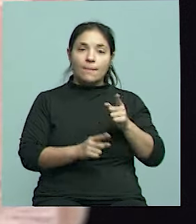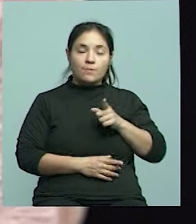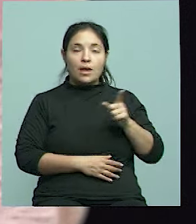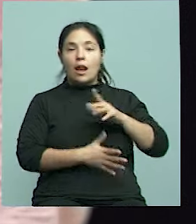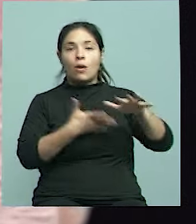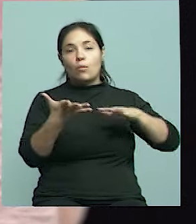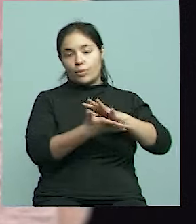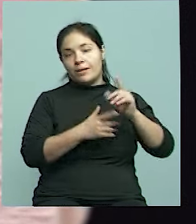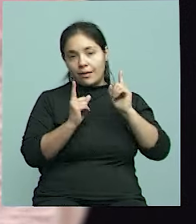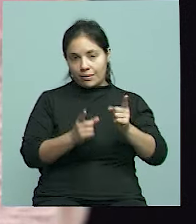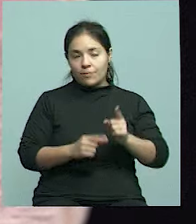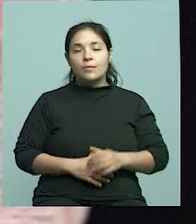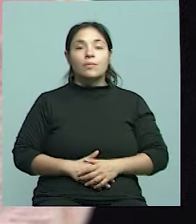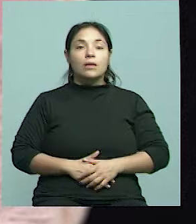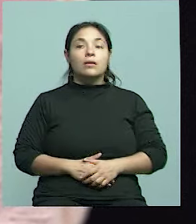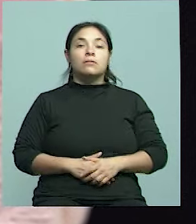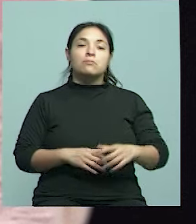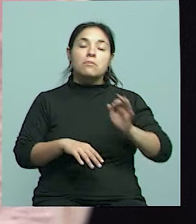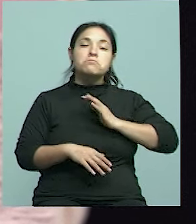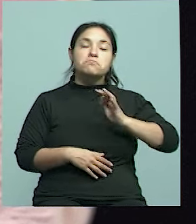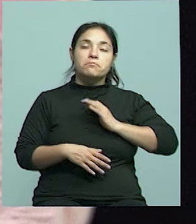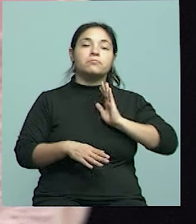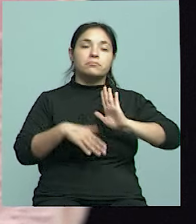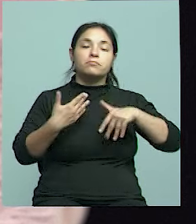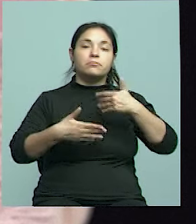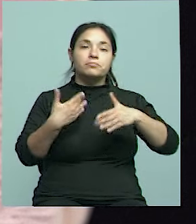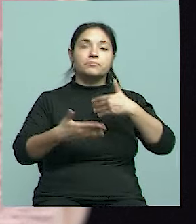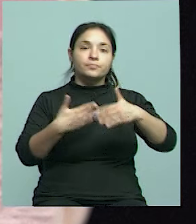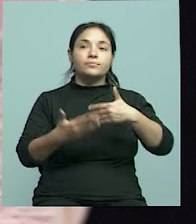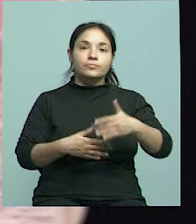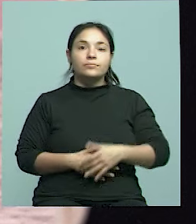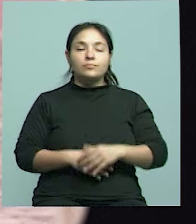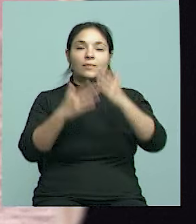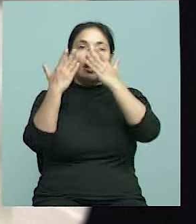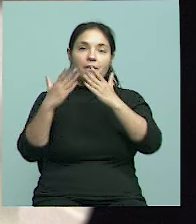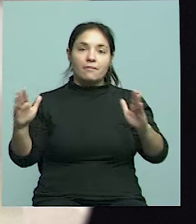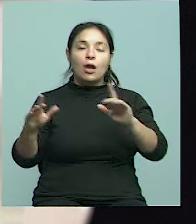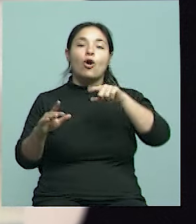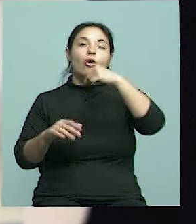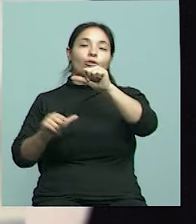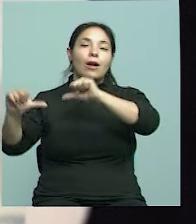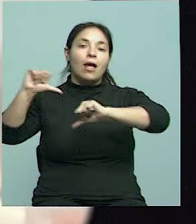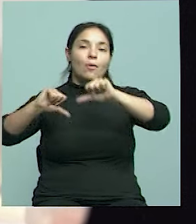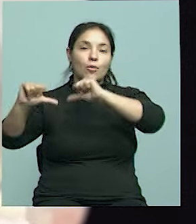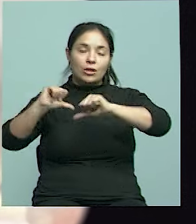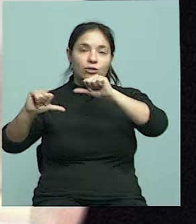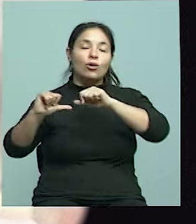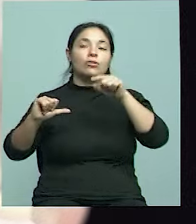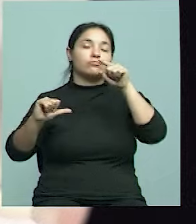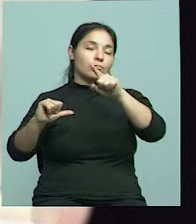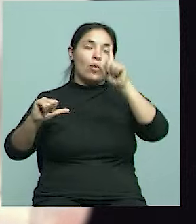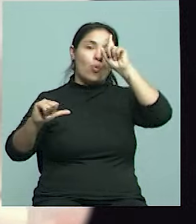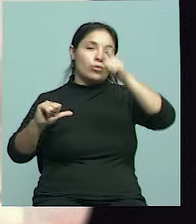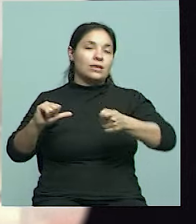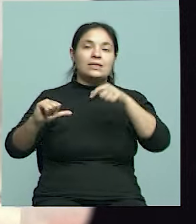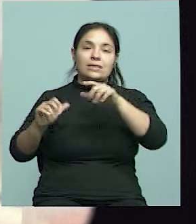comunidad. Con el paso de los años, se inauguró otro nuevo laboratorio en el Poder Judicial. Entonces,